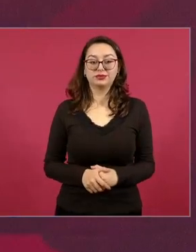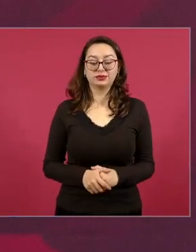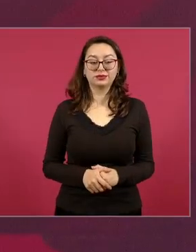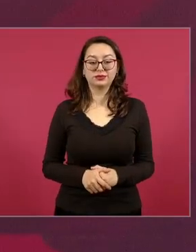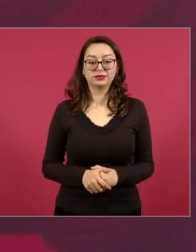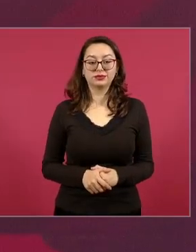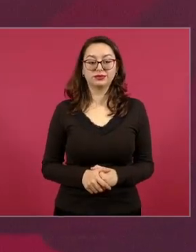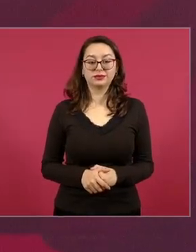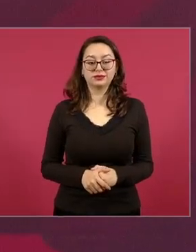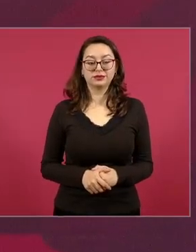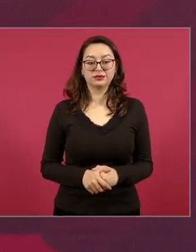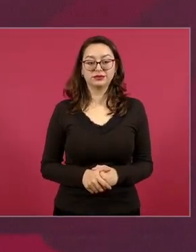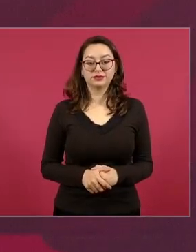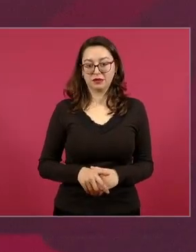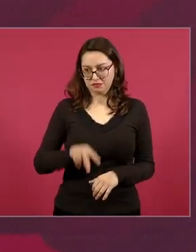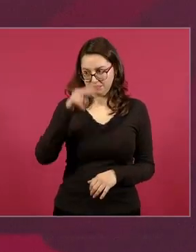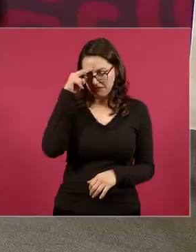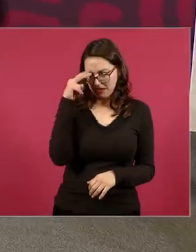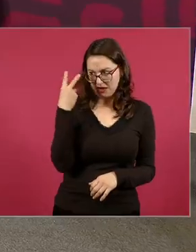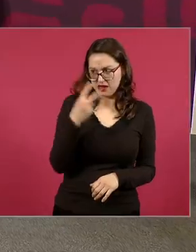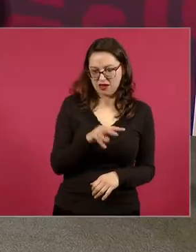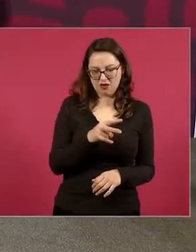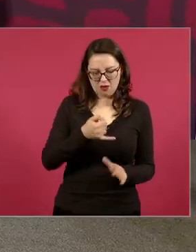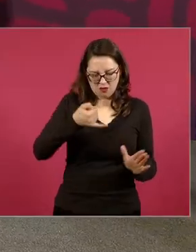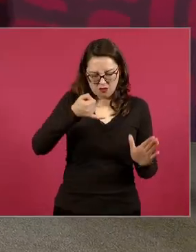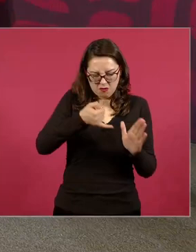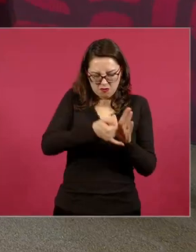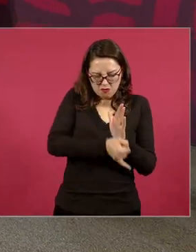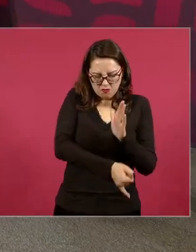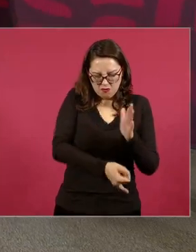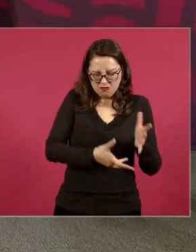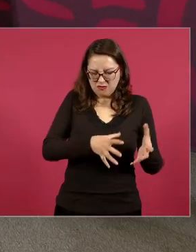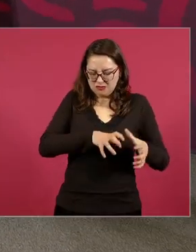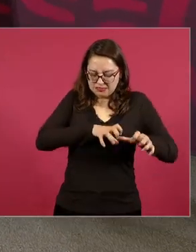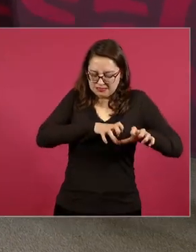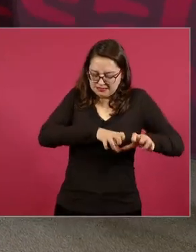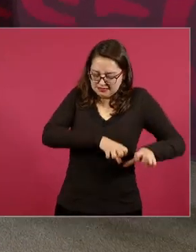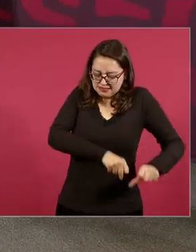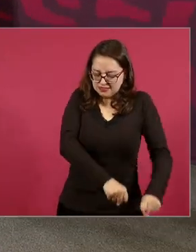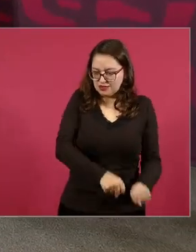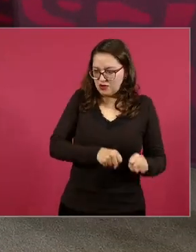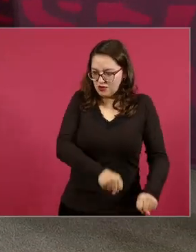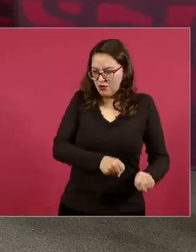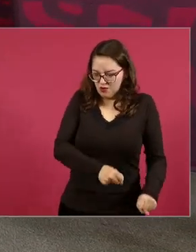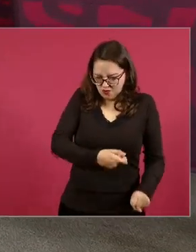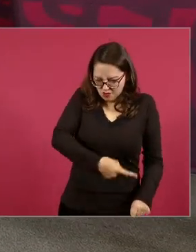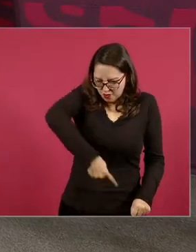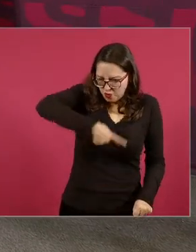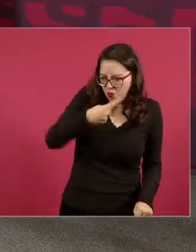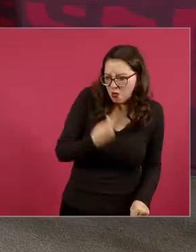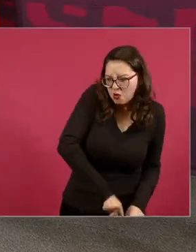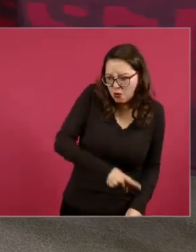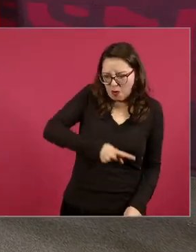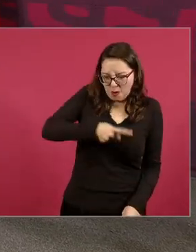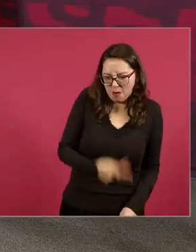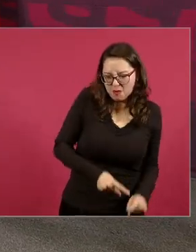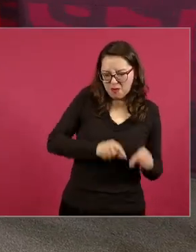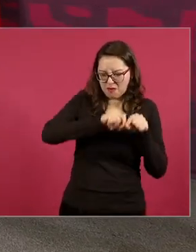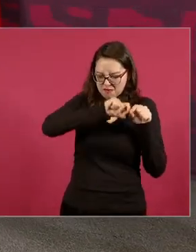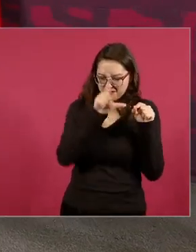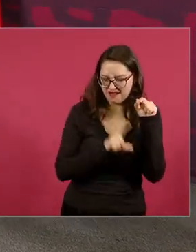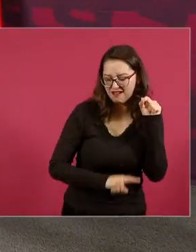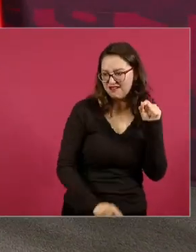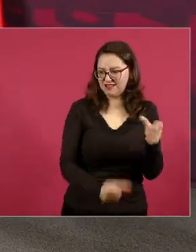el México profundo y así es todo nuestro país ya